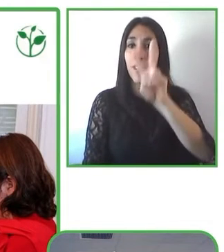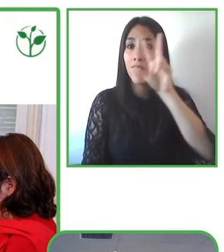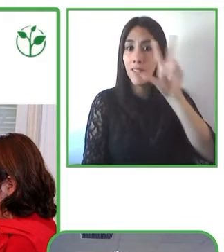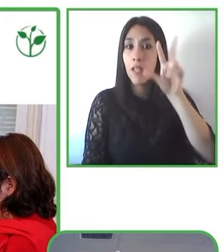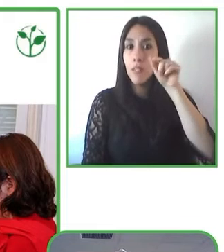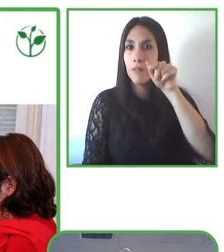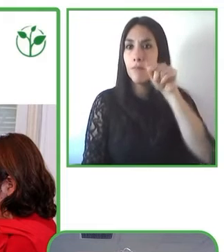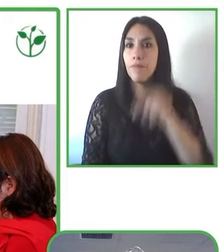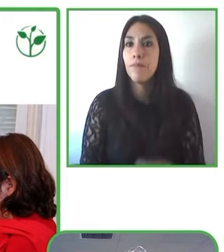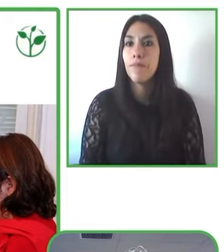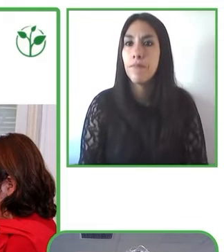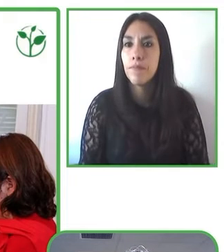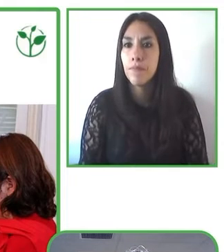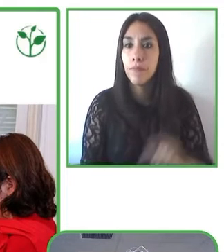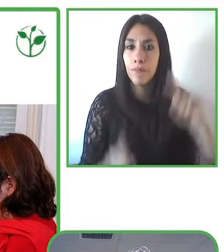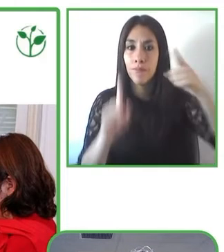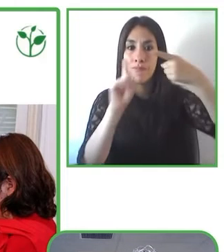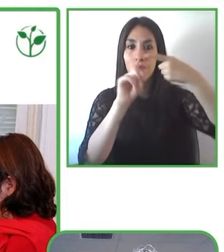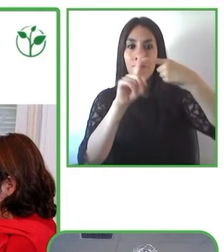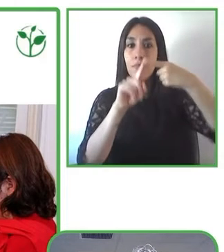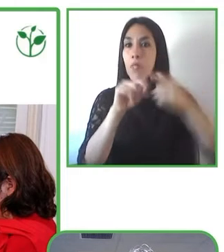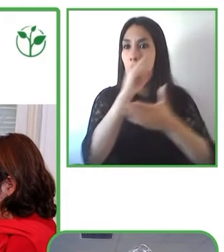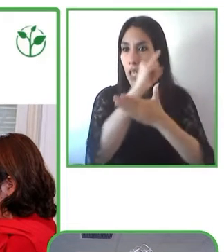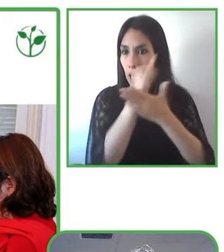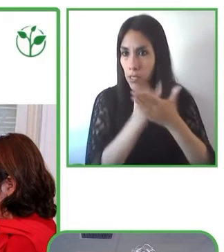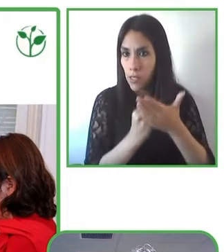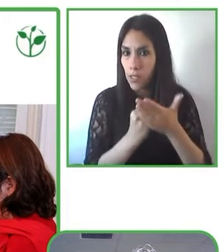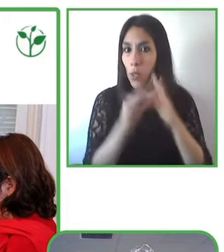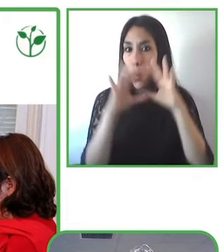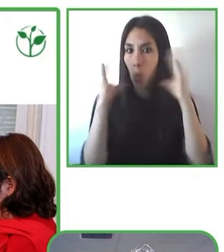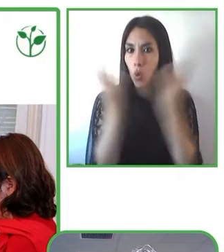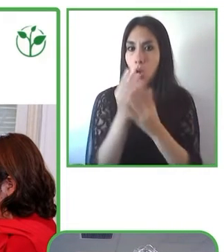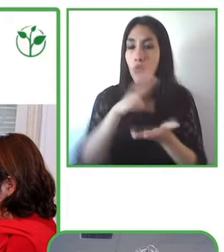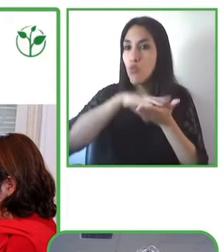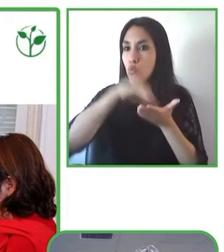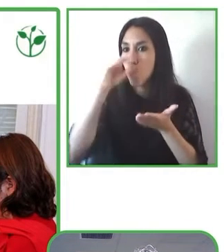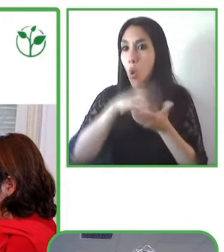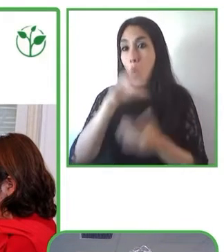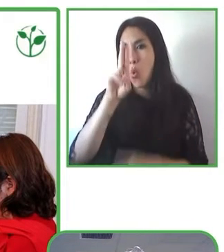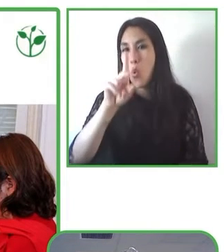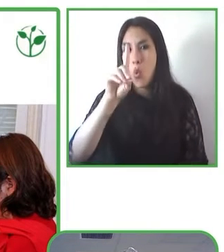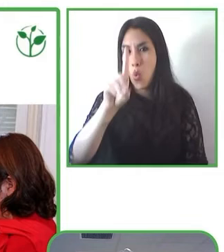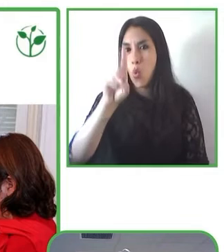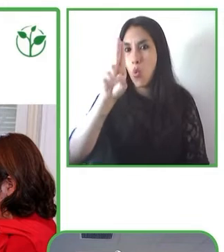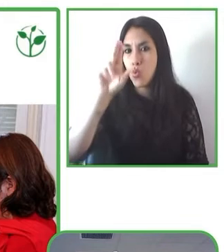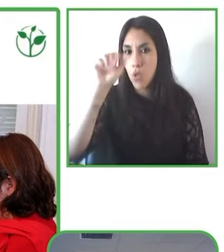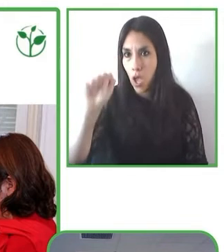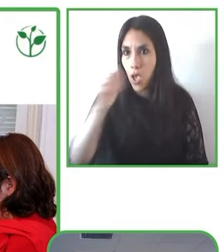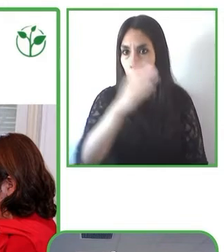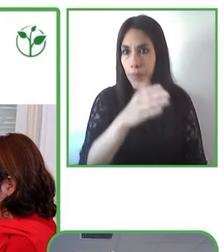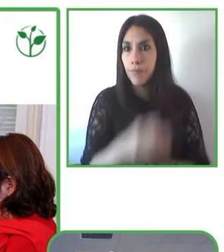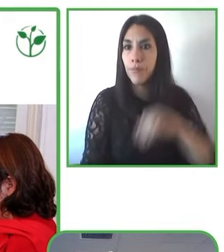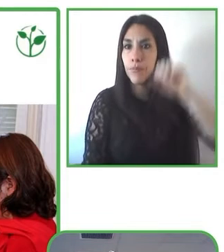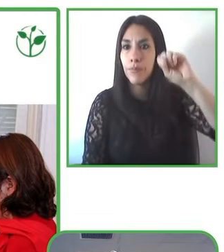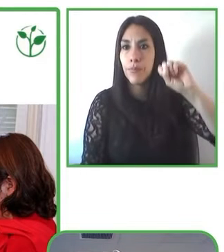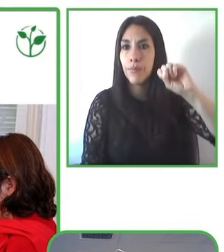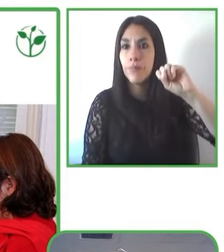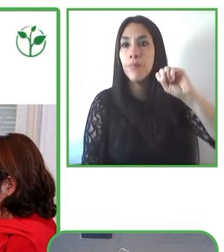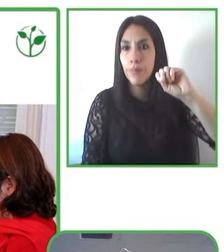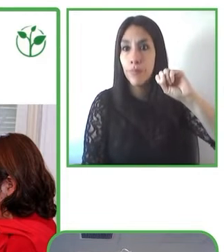formar niños y niñas con discapacidad. Principalmente discapacidad de tipo intelectual, cognitiva.